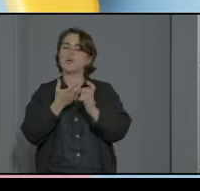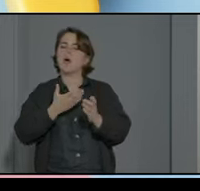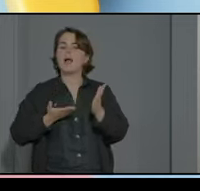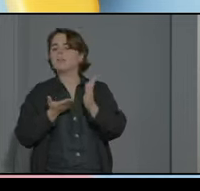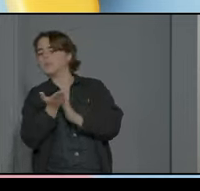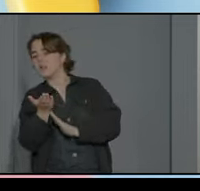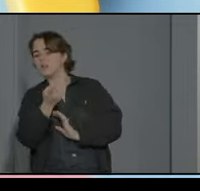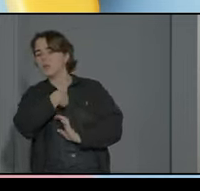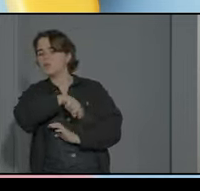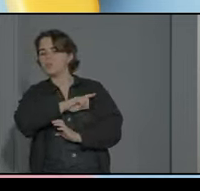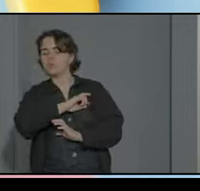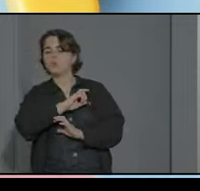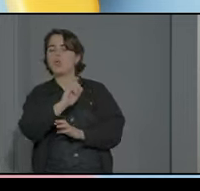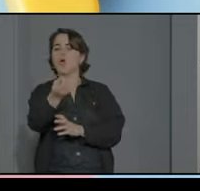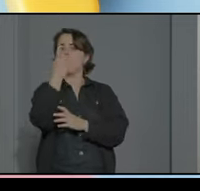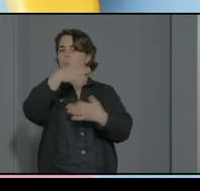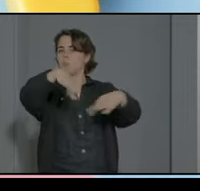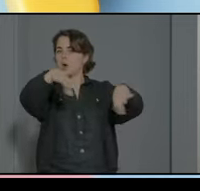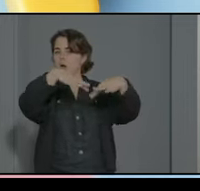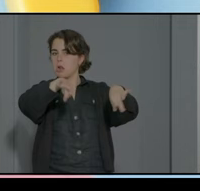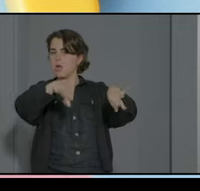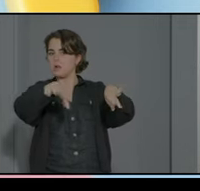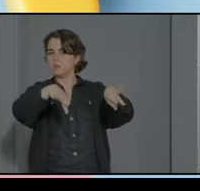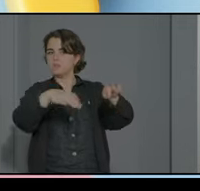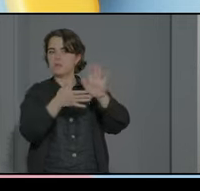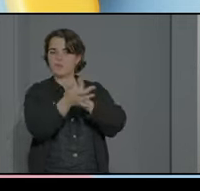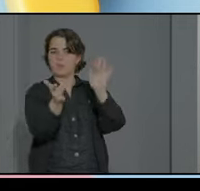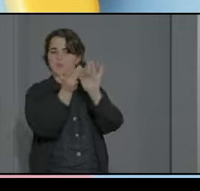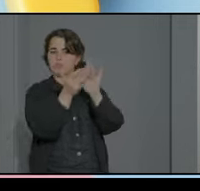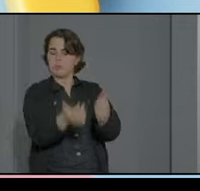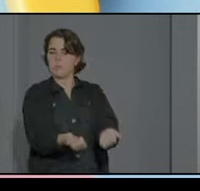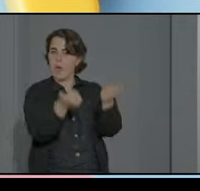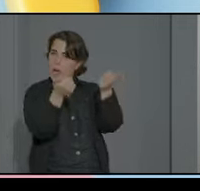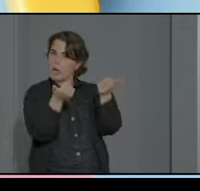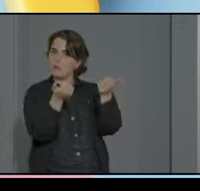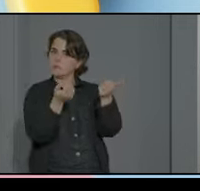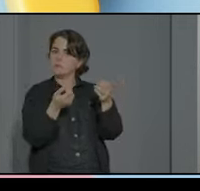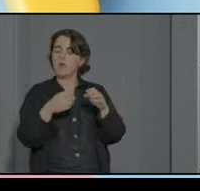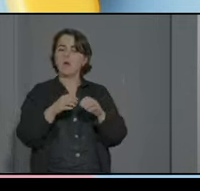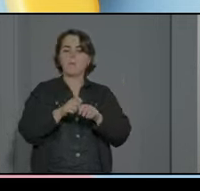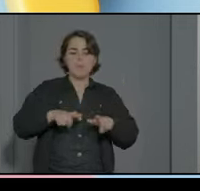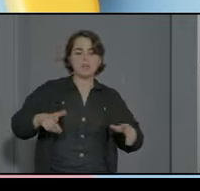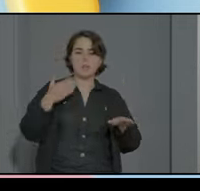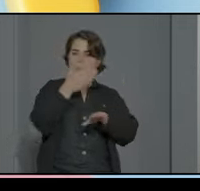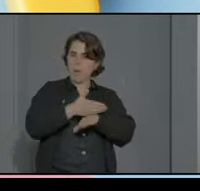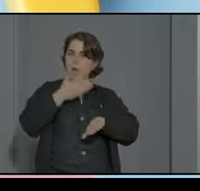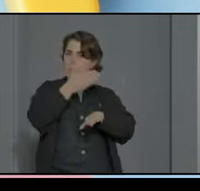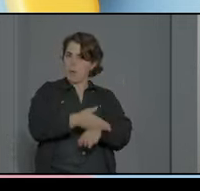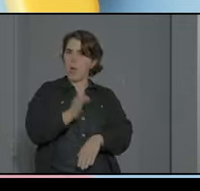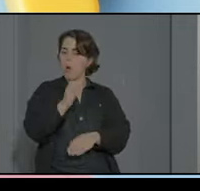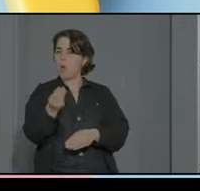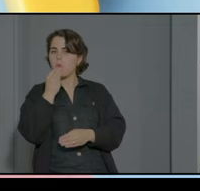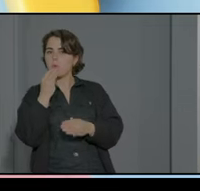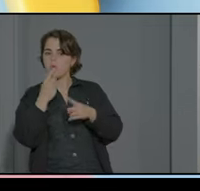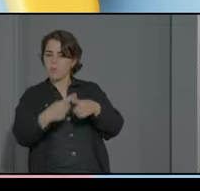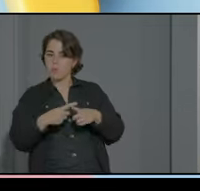de alumnos normotípicos con los que tenemos más contacto que suelen acudir con nosotros a los patios o que compartimos comedor